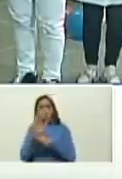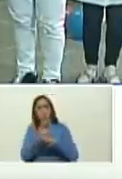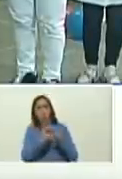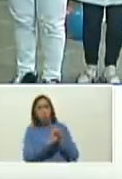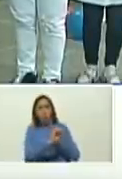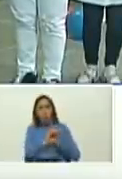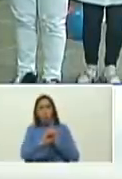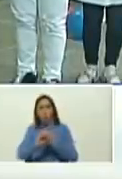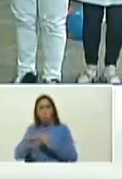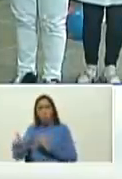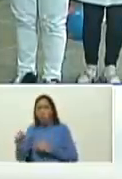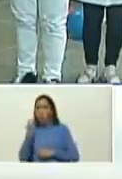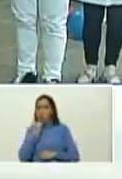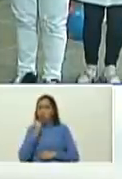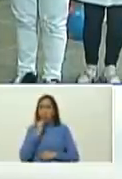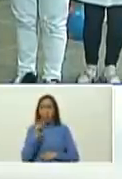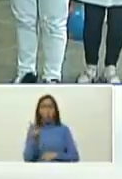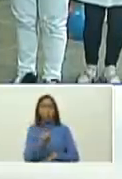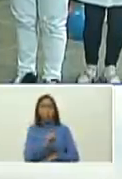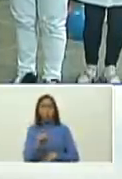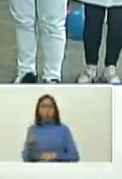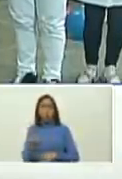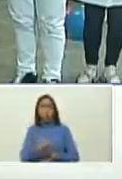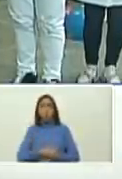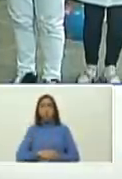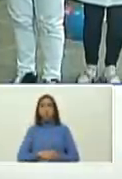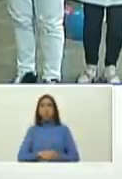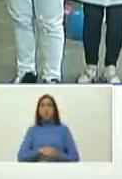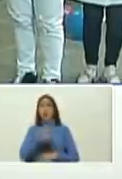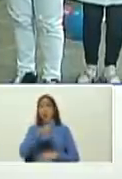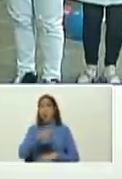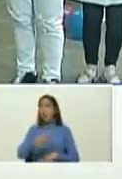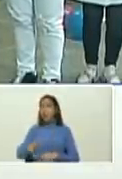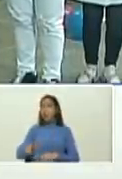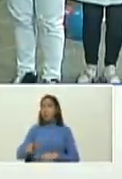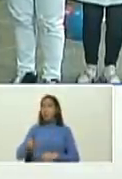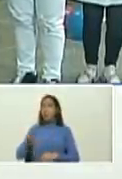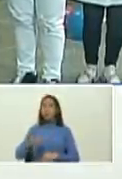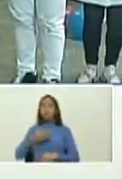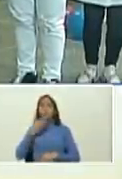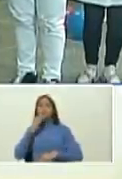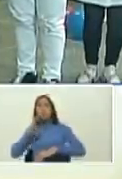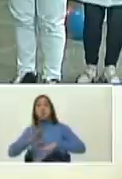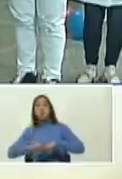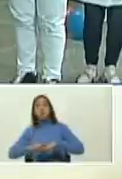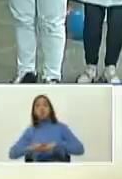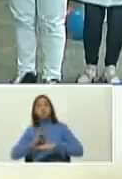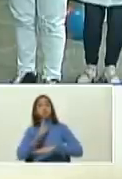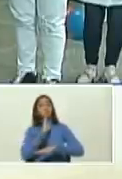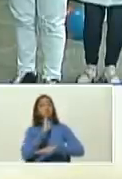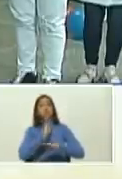no abusar el que peca se le pega